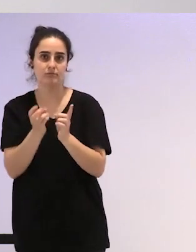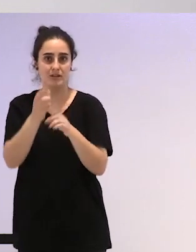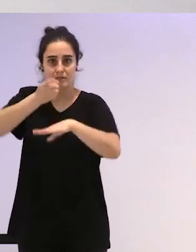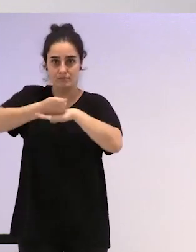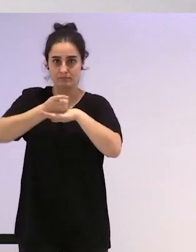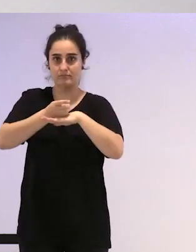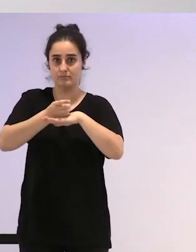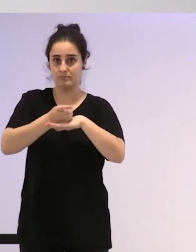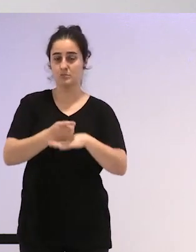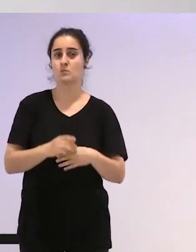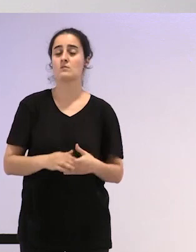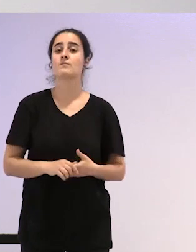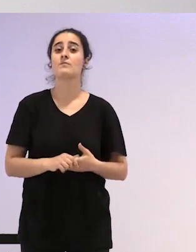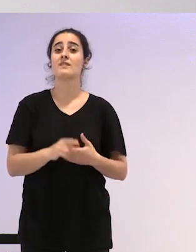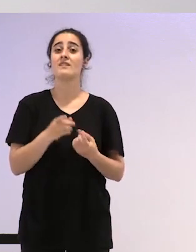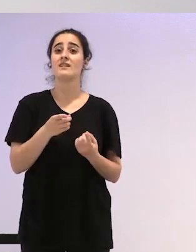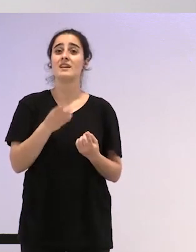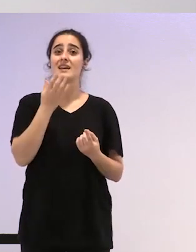Suecia,